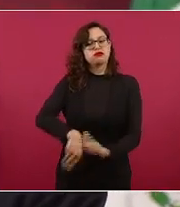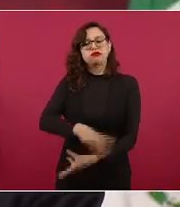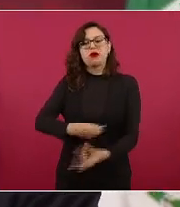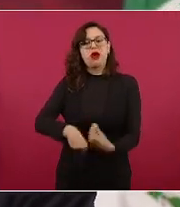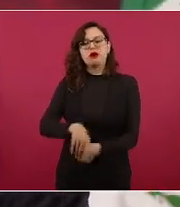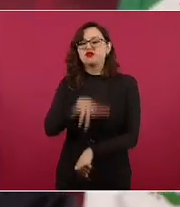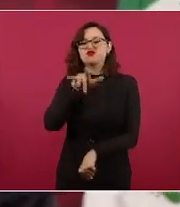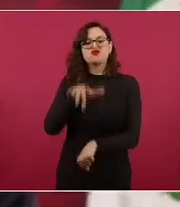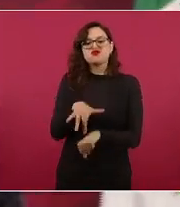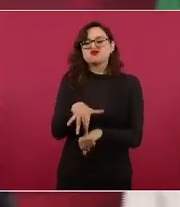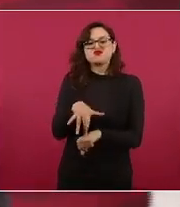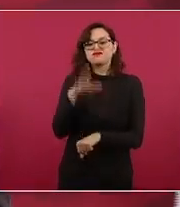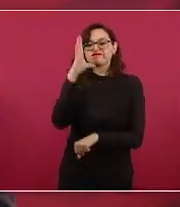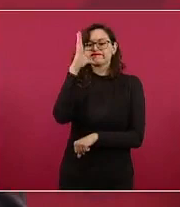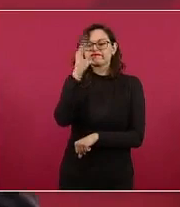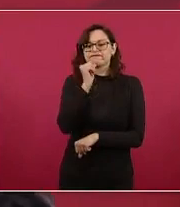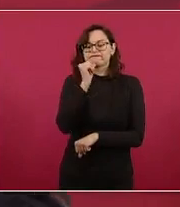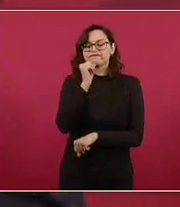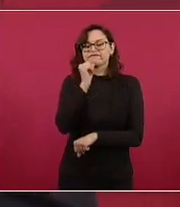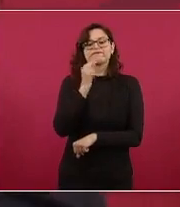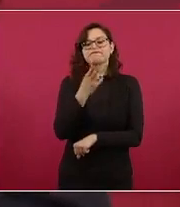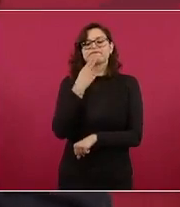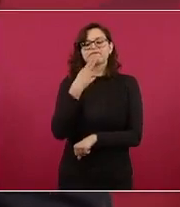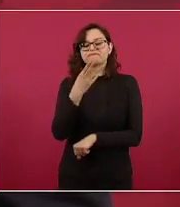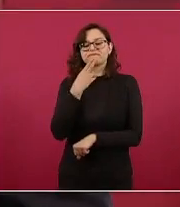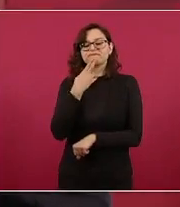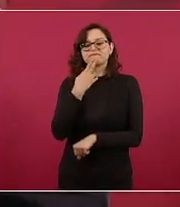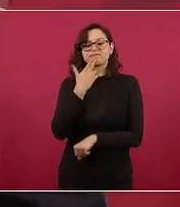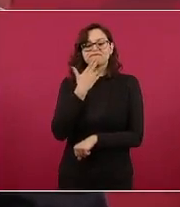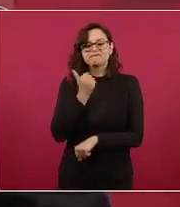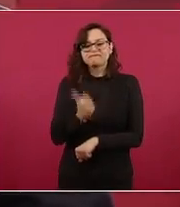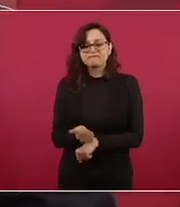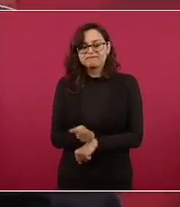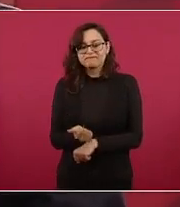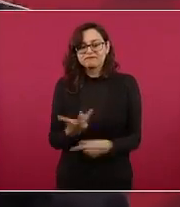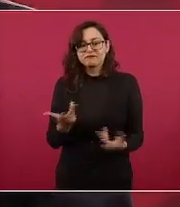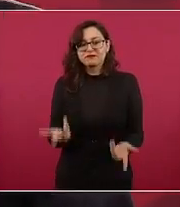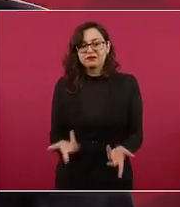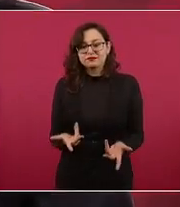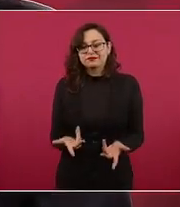y para usar esa agua